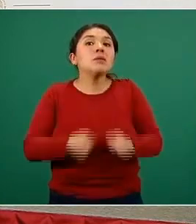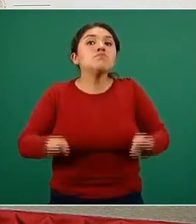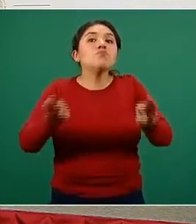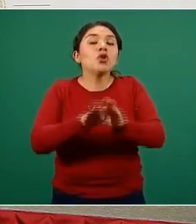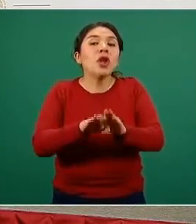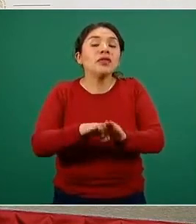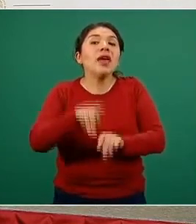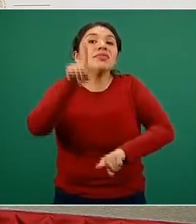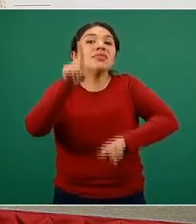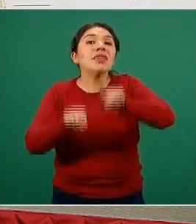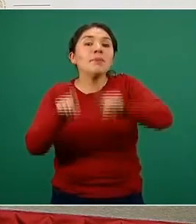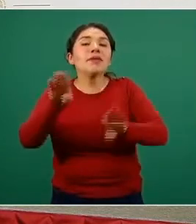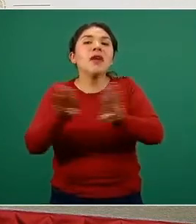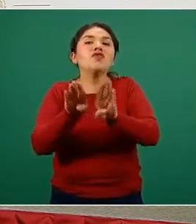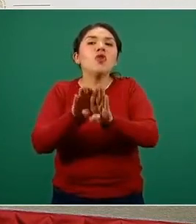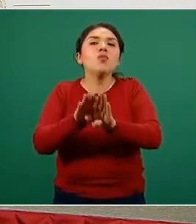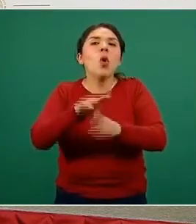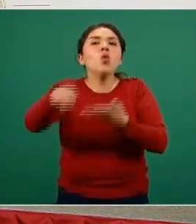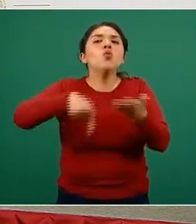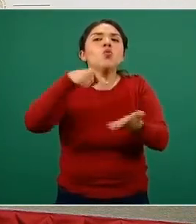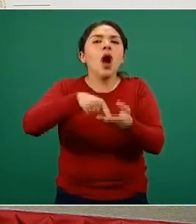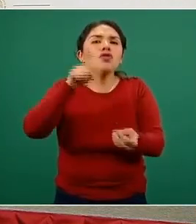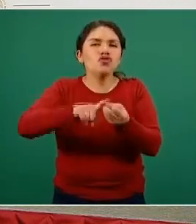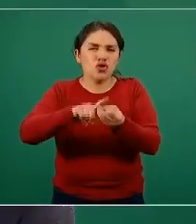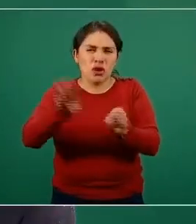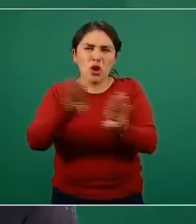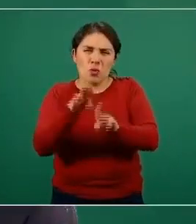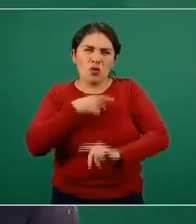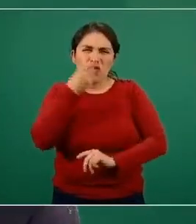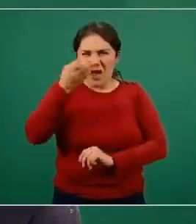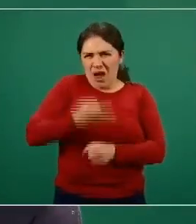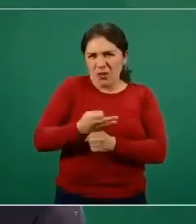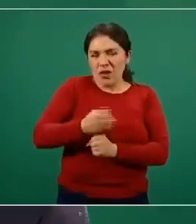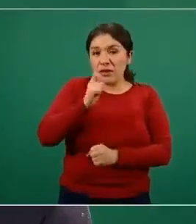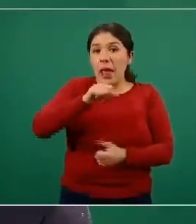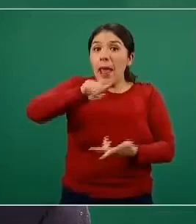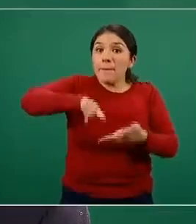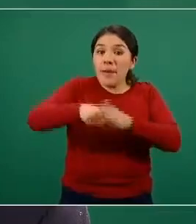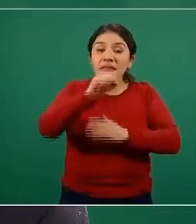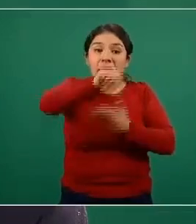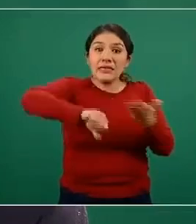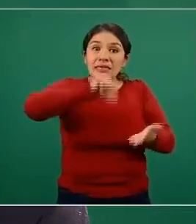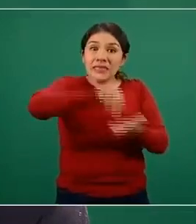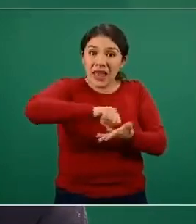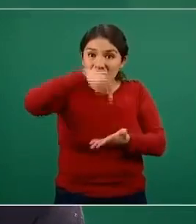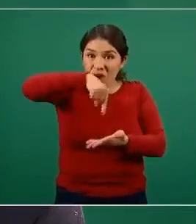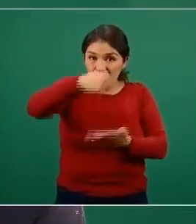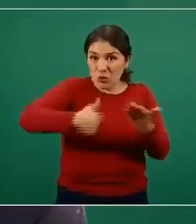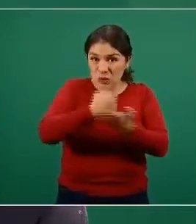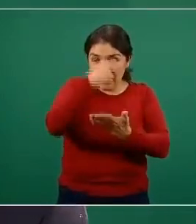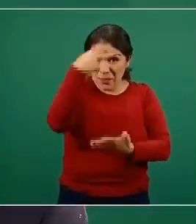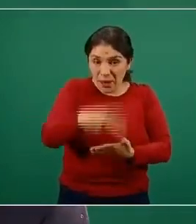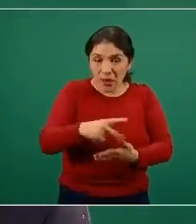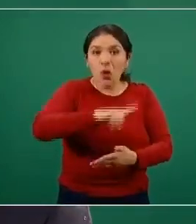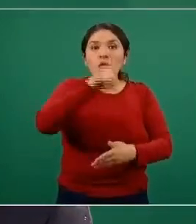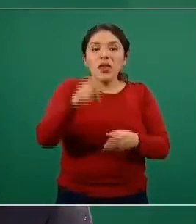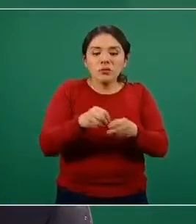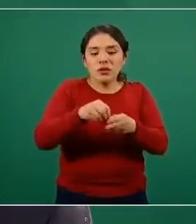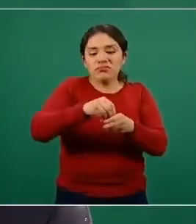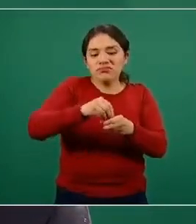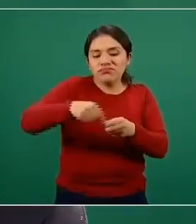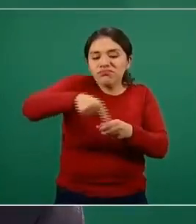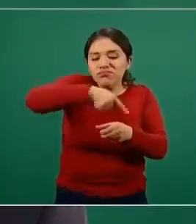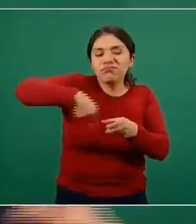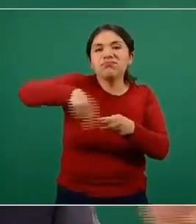territoriales, como la que acabo de mencionar en el arranque, empezar del centro de la Ciudad de México y la